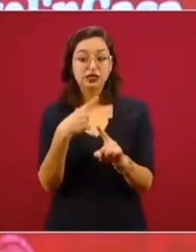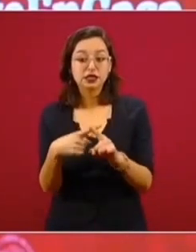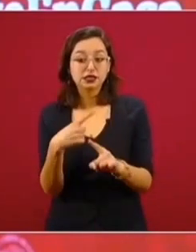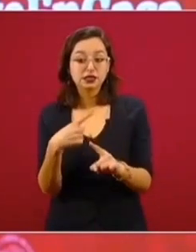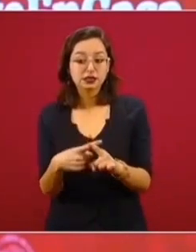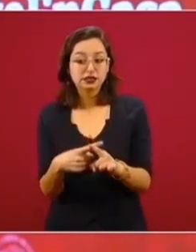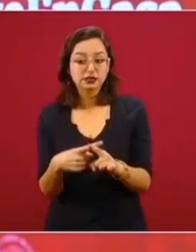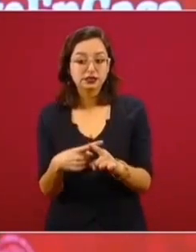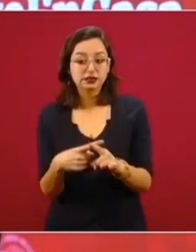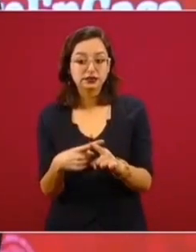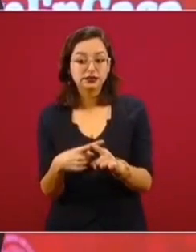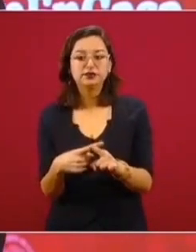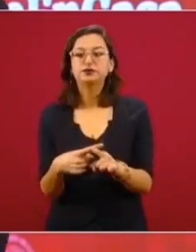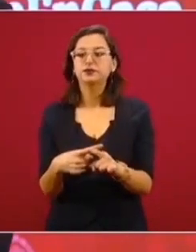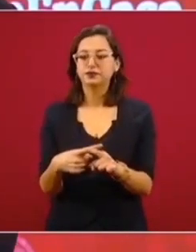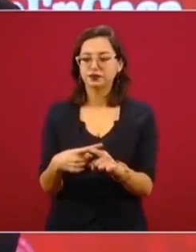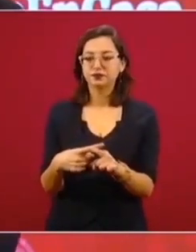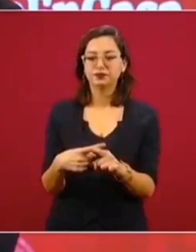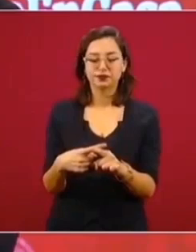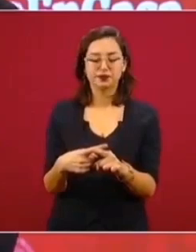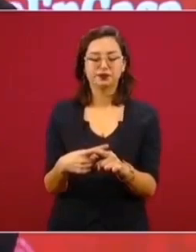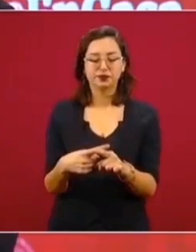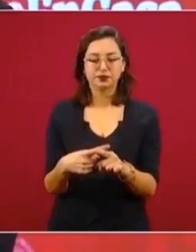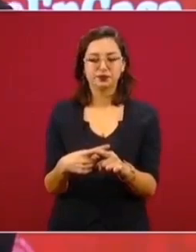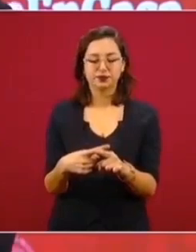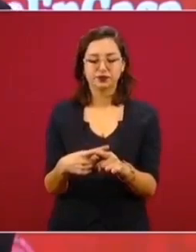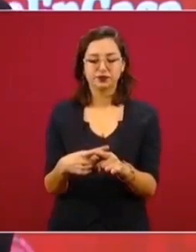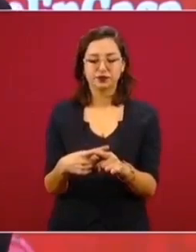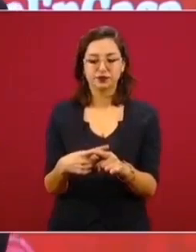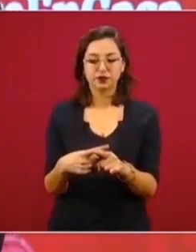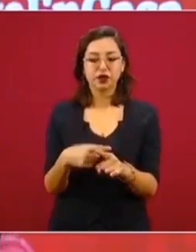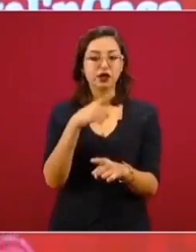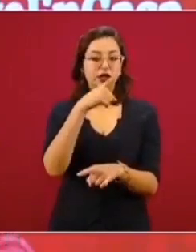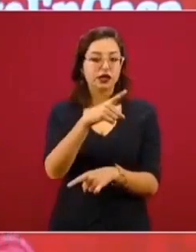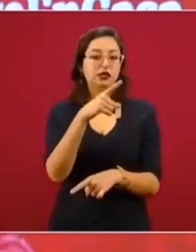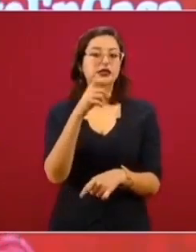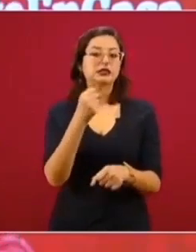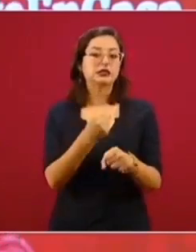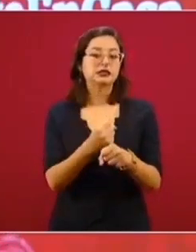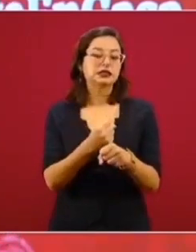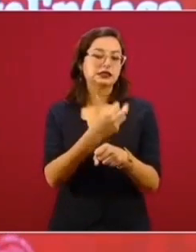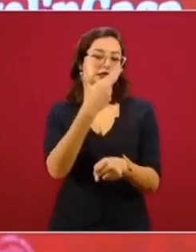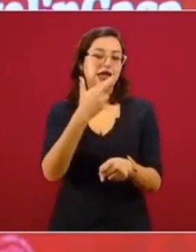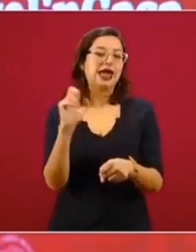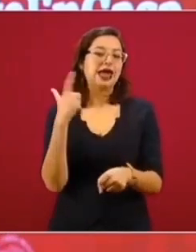secretario de Seguridad Pública